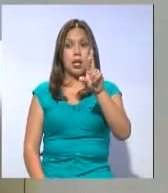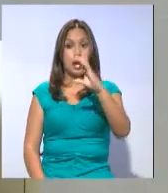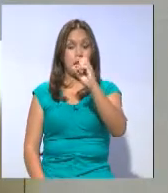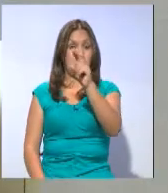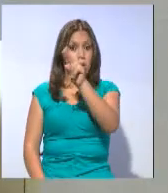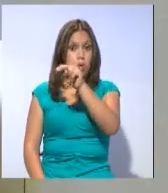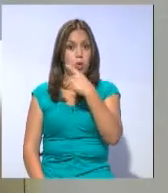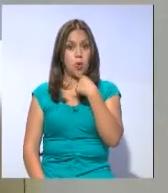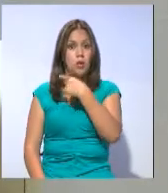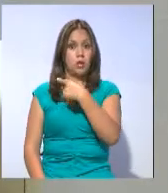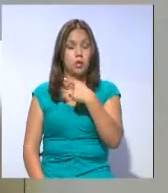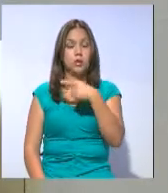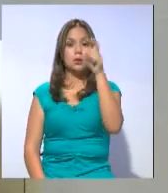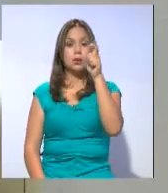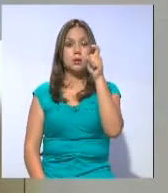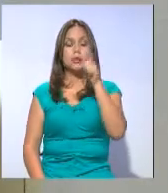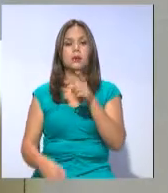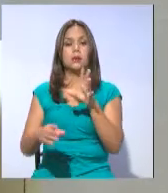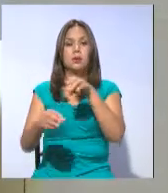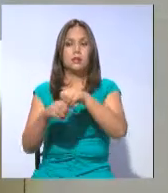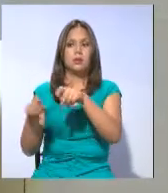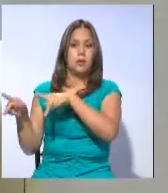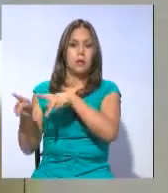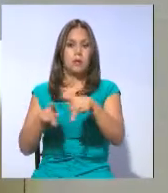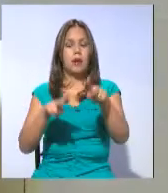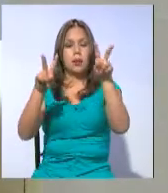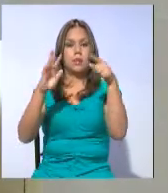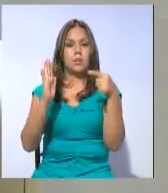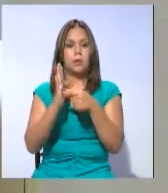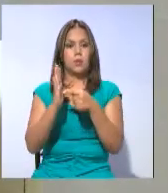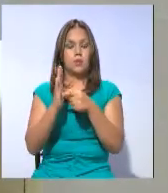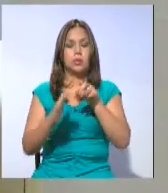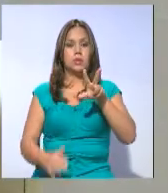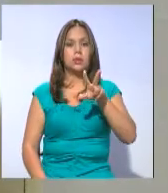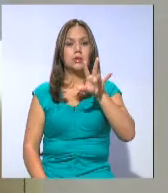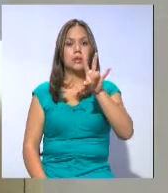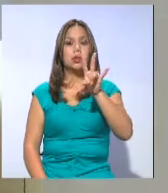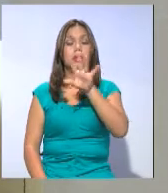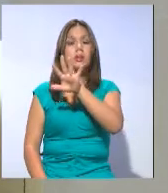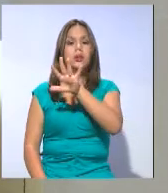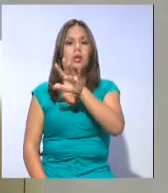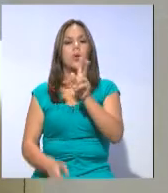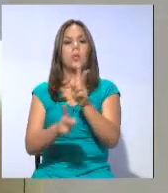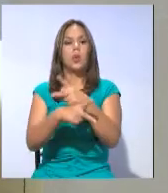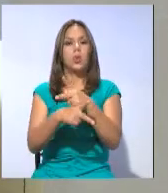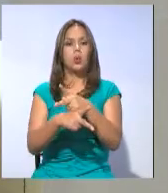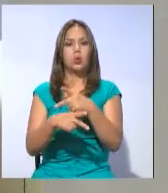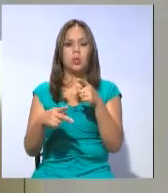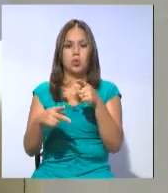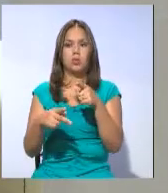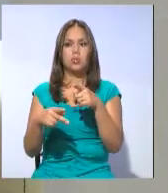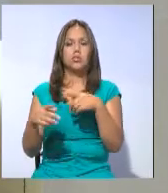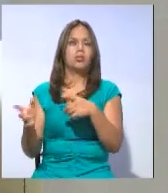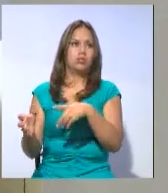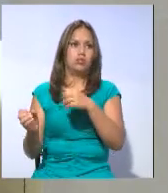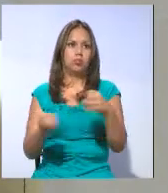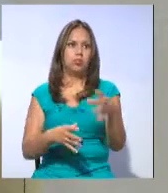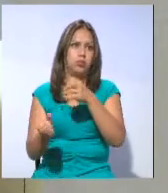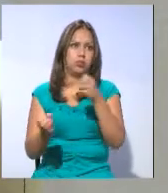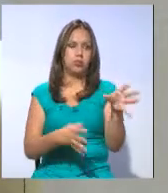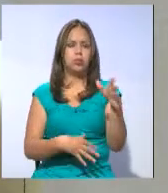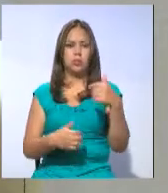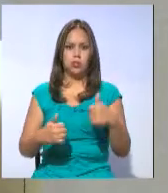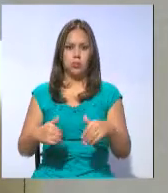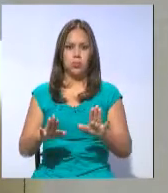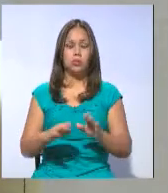Él reveló que dentro del plan consta el incremento de aranceles a 375 productos de importación. Puedo poner ejemplos como